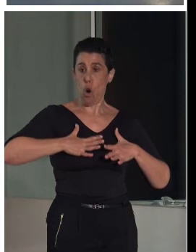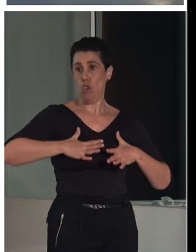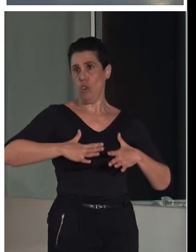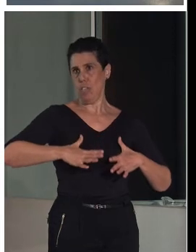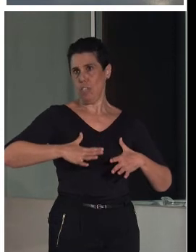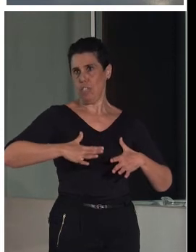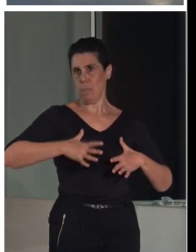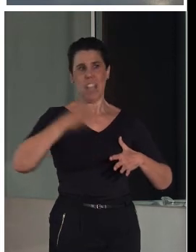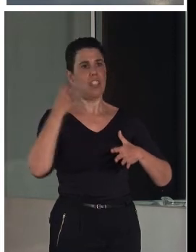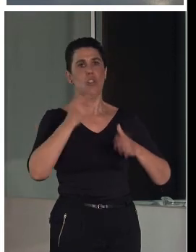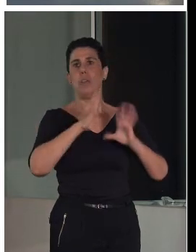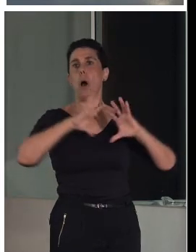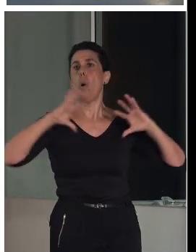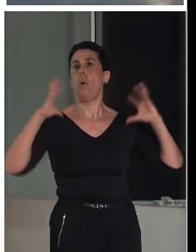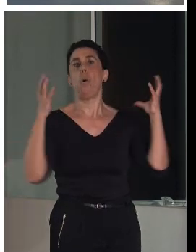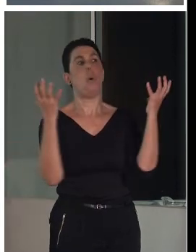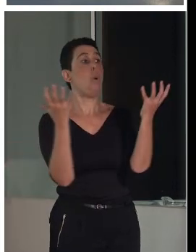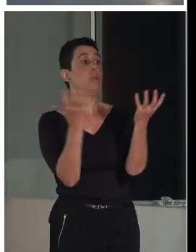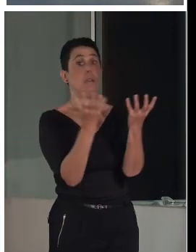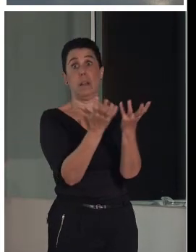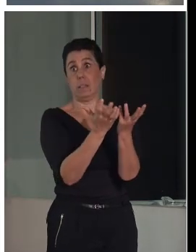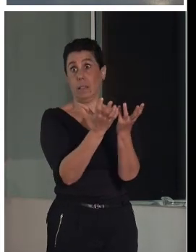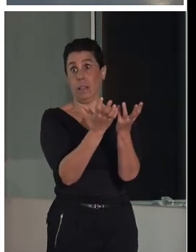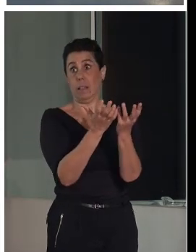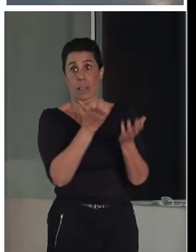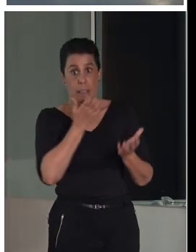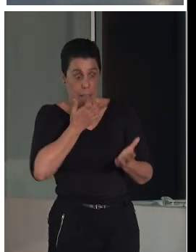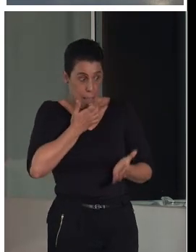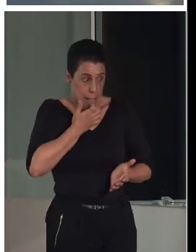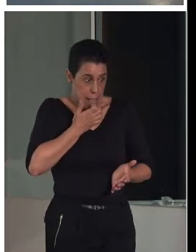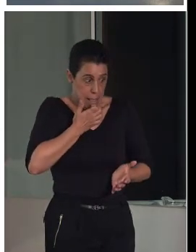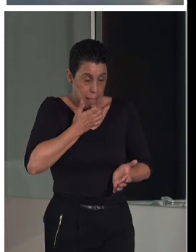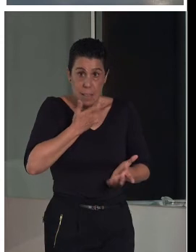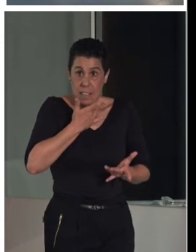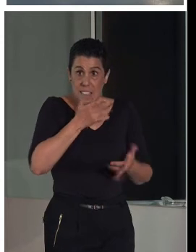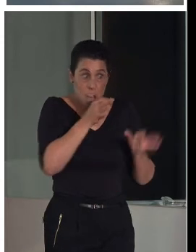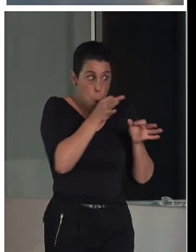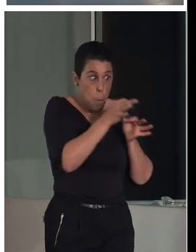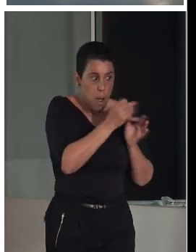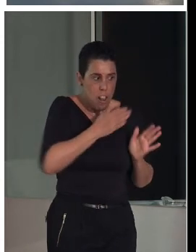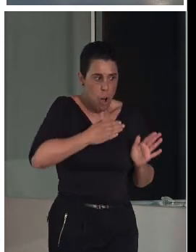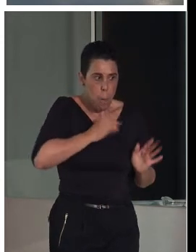porque pensamos que cuanto más se conozca el patrimonio que atesoran estos pueblos,